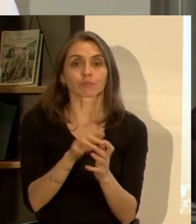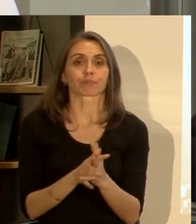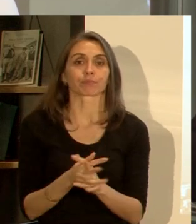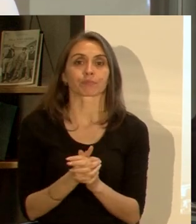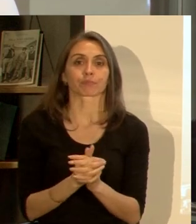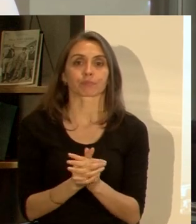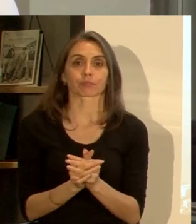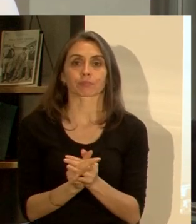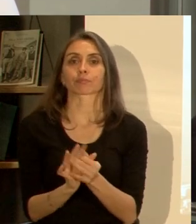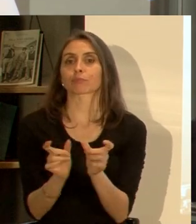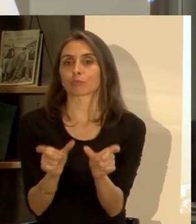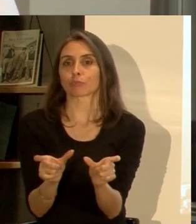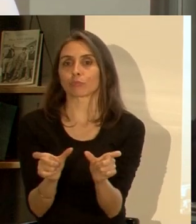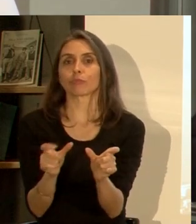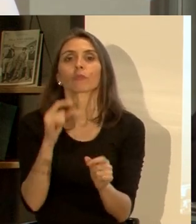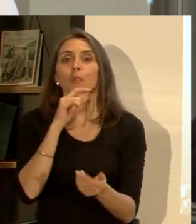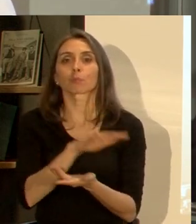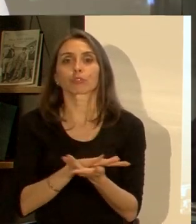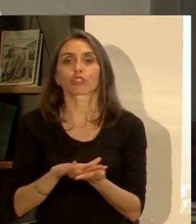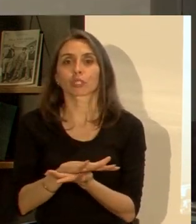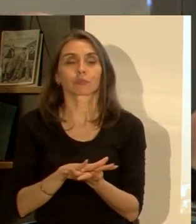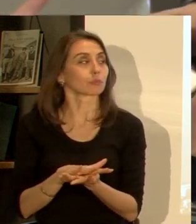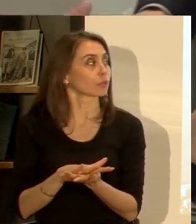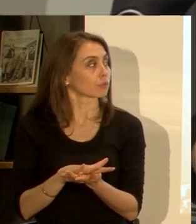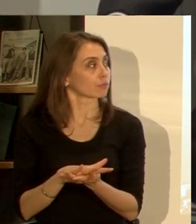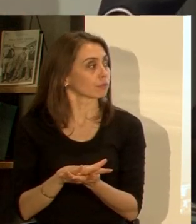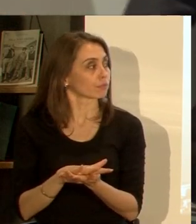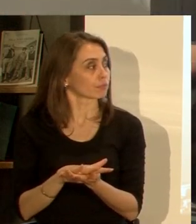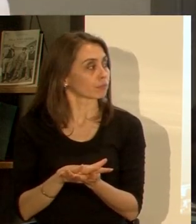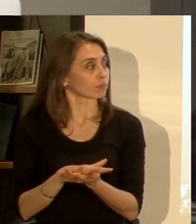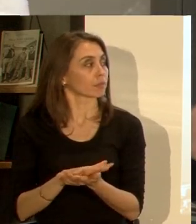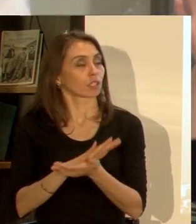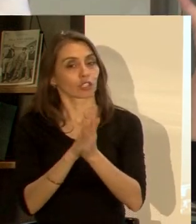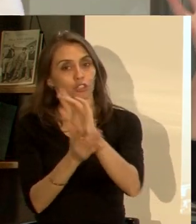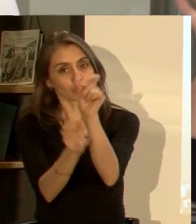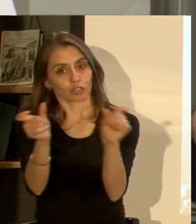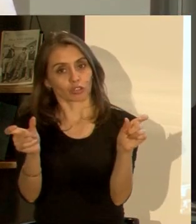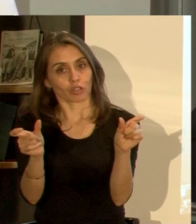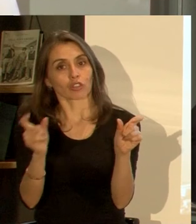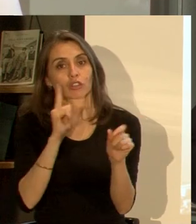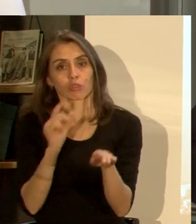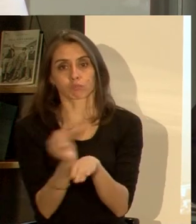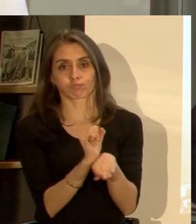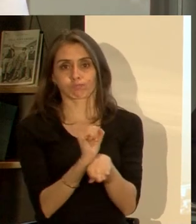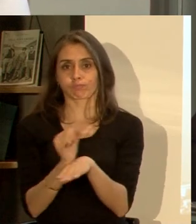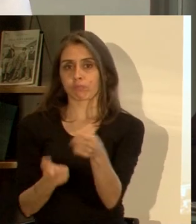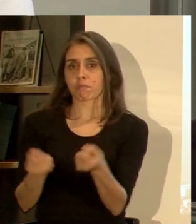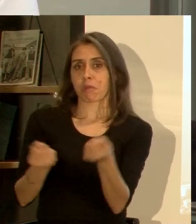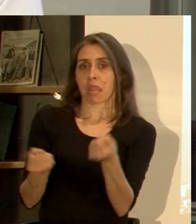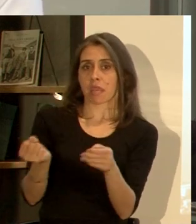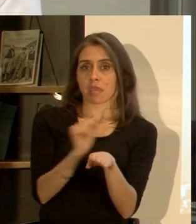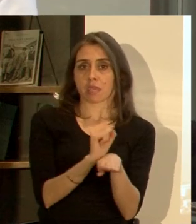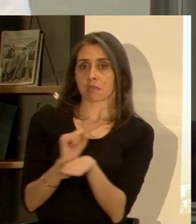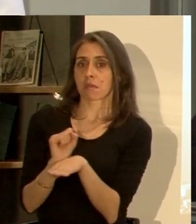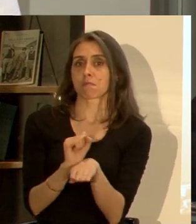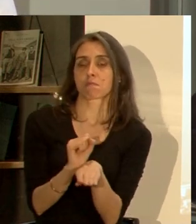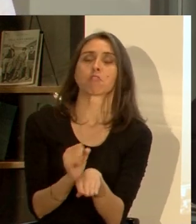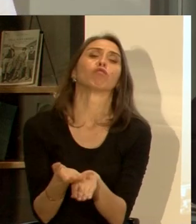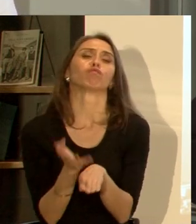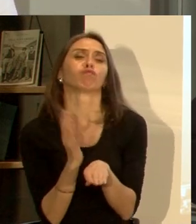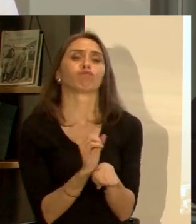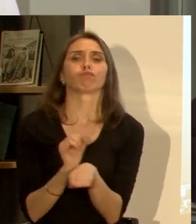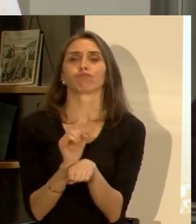control un ejemplo súper sencillo y rápido de esto es por ejemplo aquí yo creo que todos manejamos vehículos autos cuando nosotros vamos